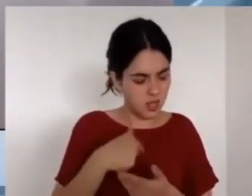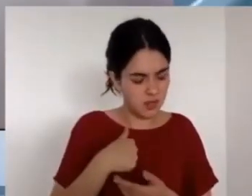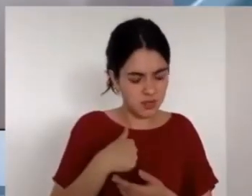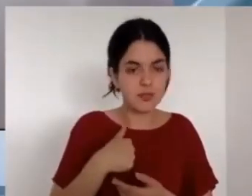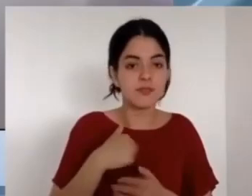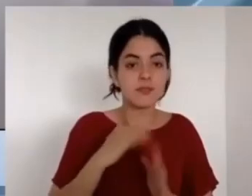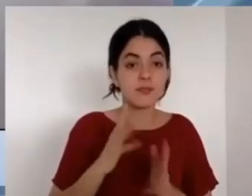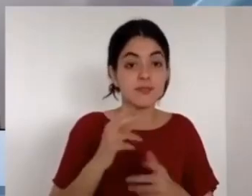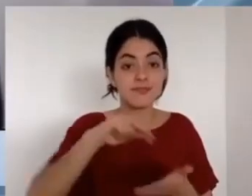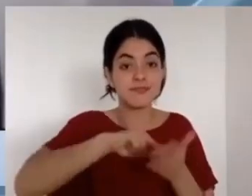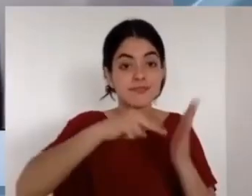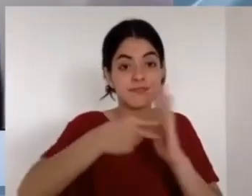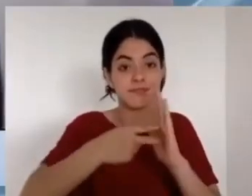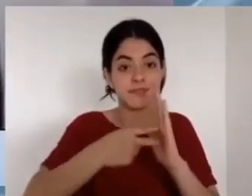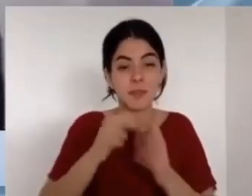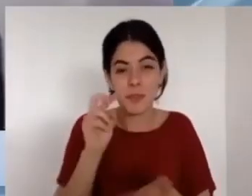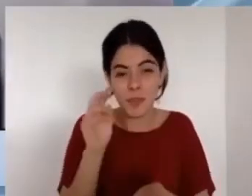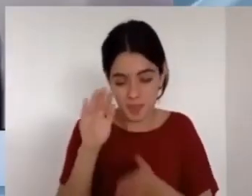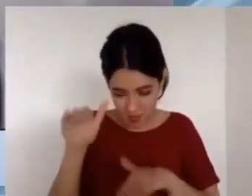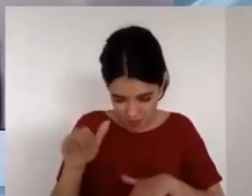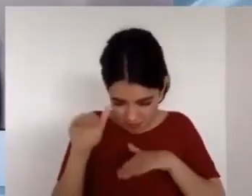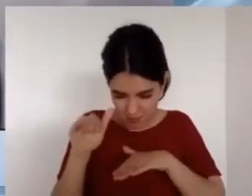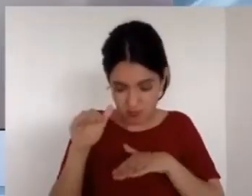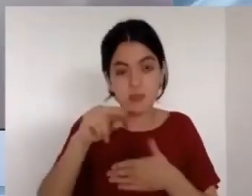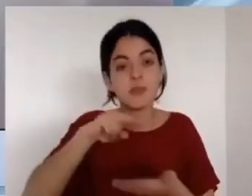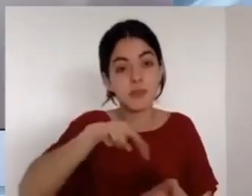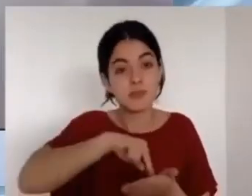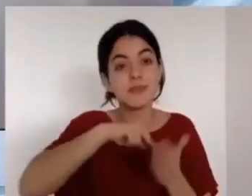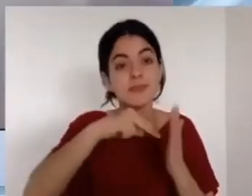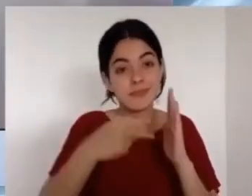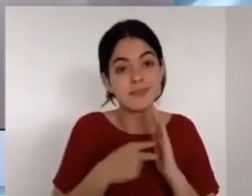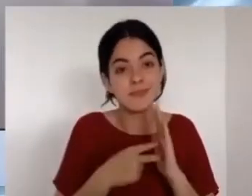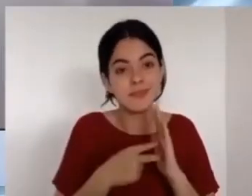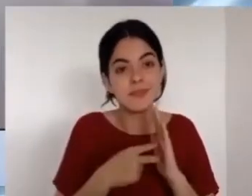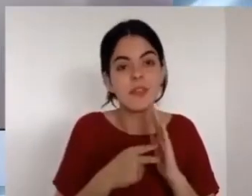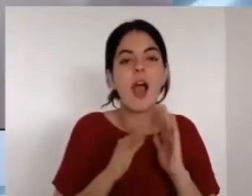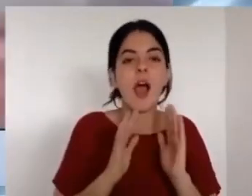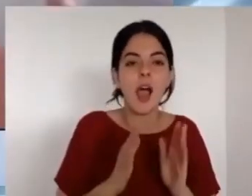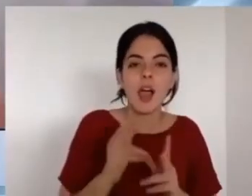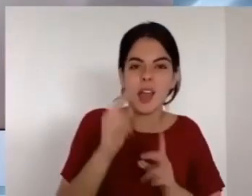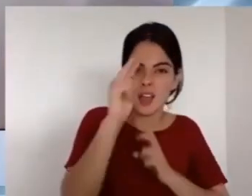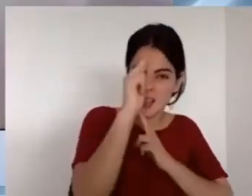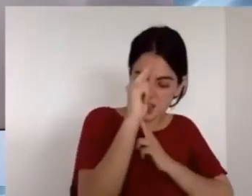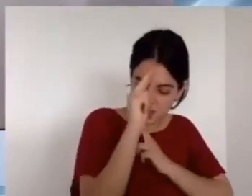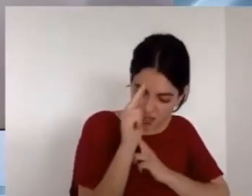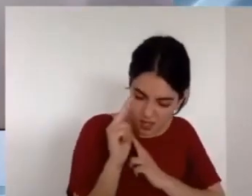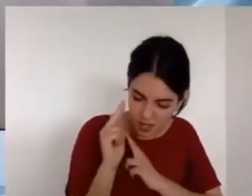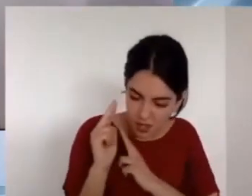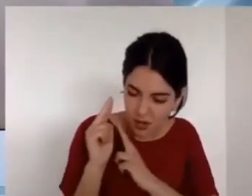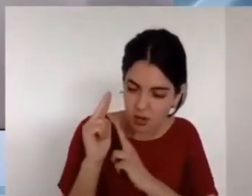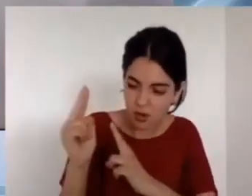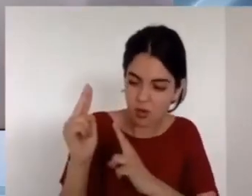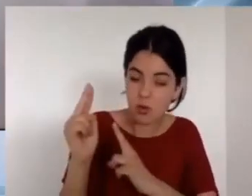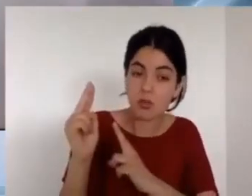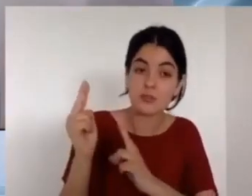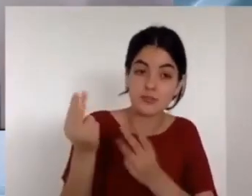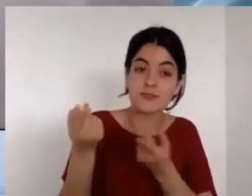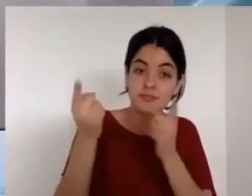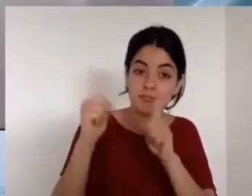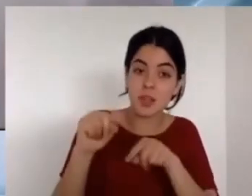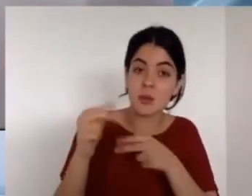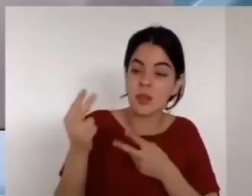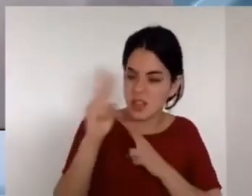Digámoslo de esta manera, a vivir de acuerdo a su voluntad y a reconocer que todo lo que